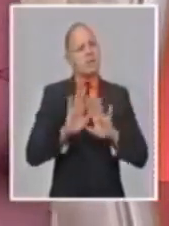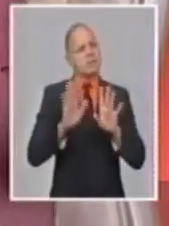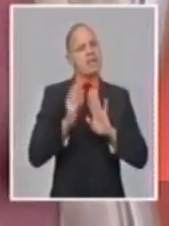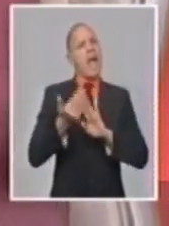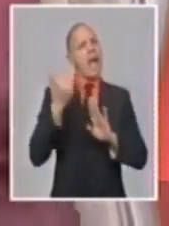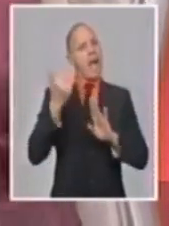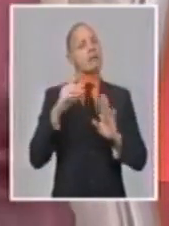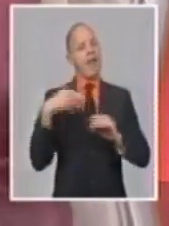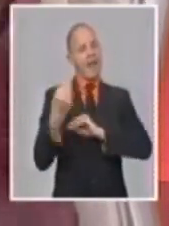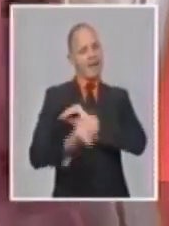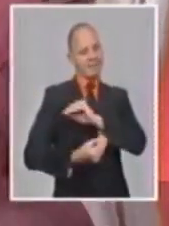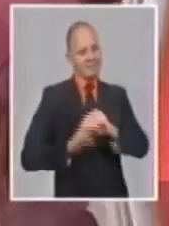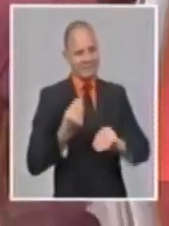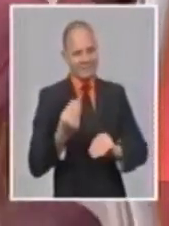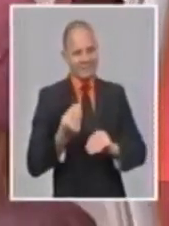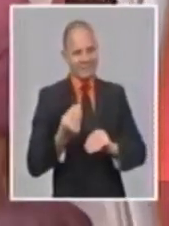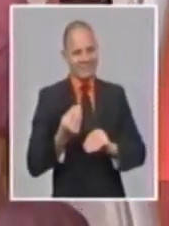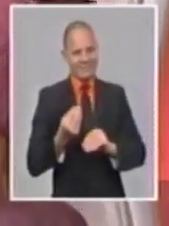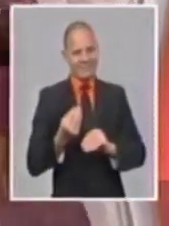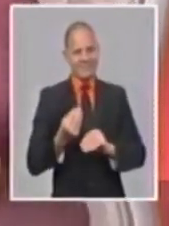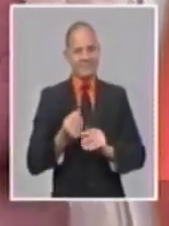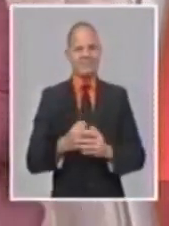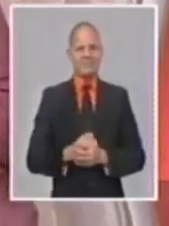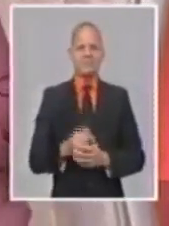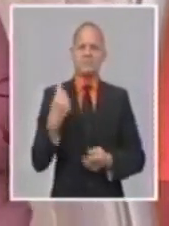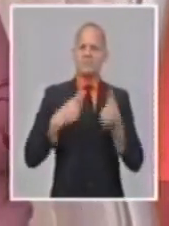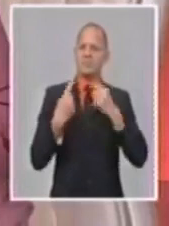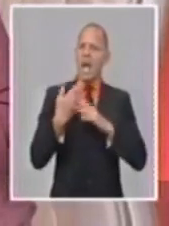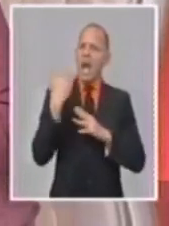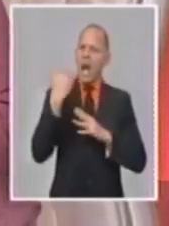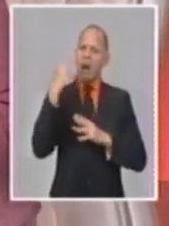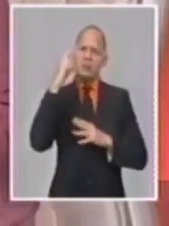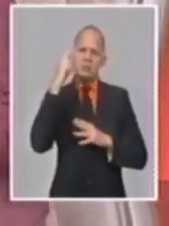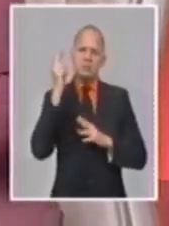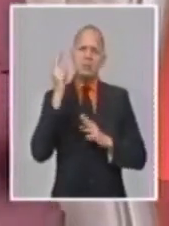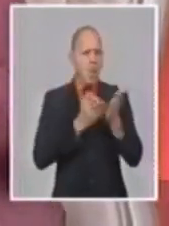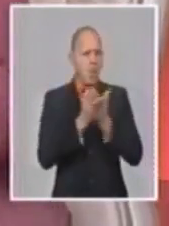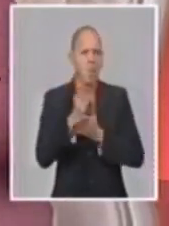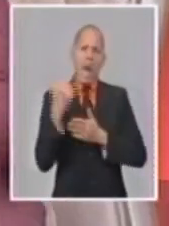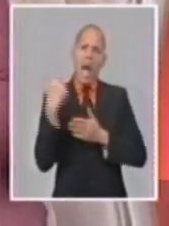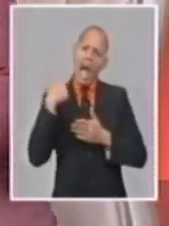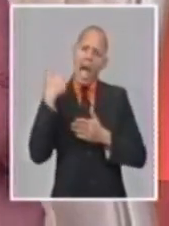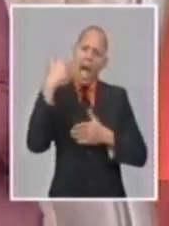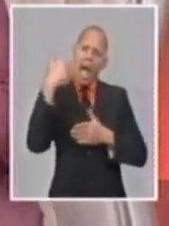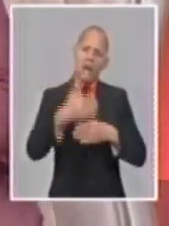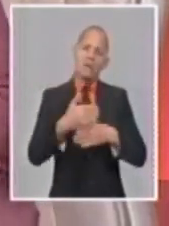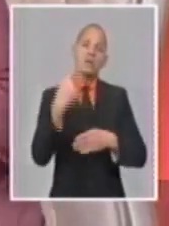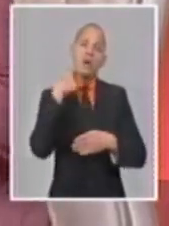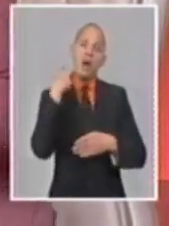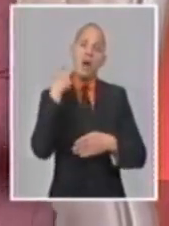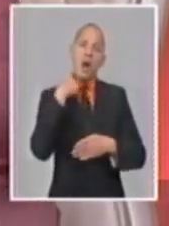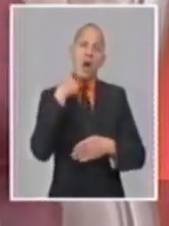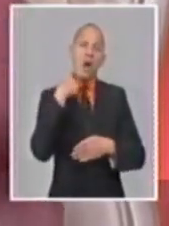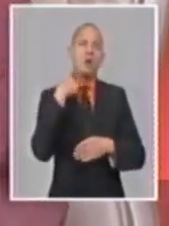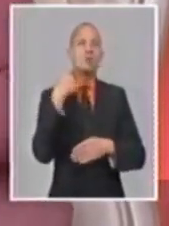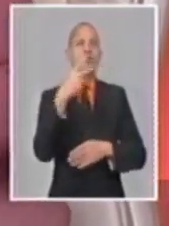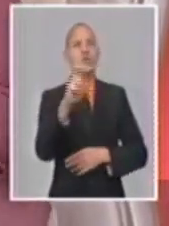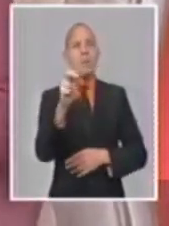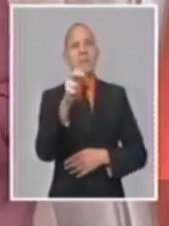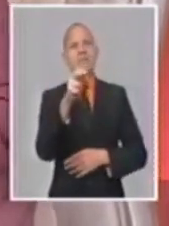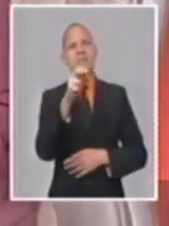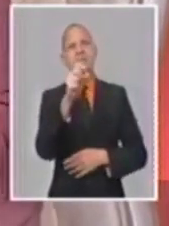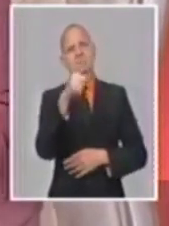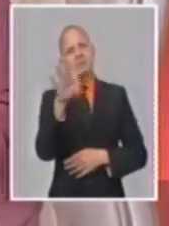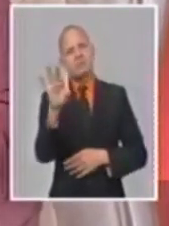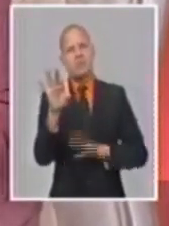precios incluso que algunos se mantuvieron hasta el pasado año, aún cuando la mayoría también